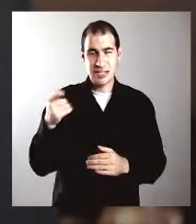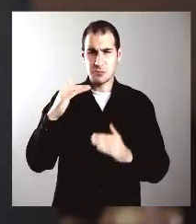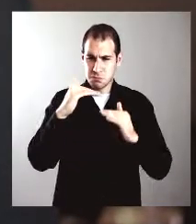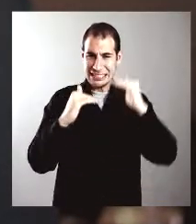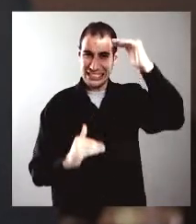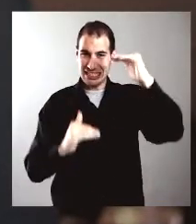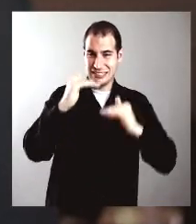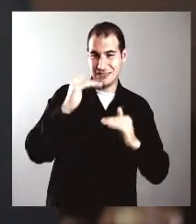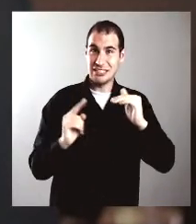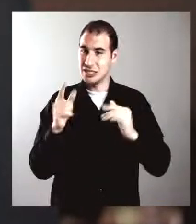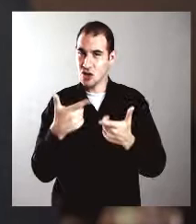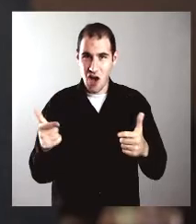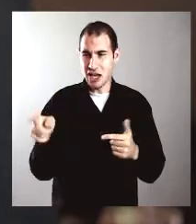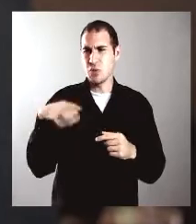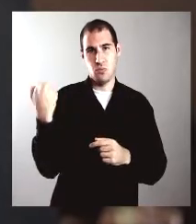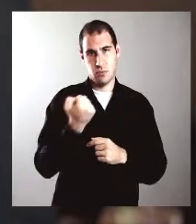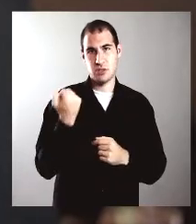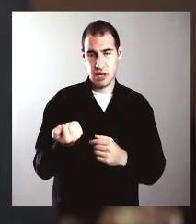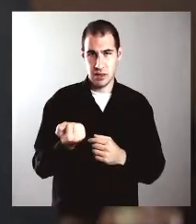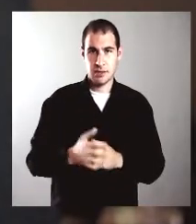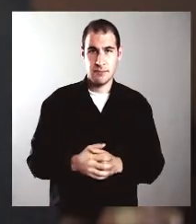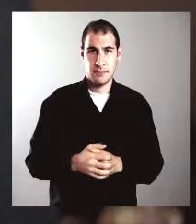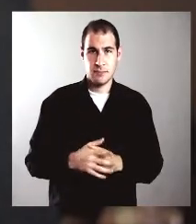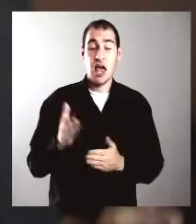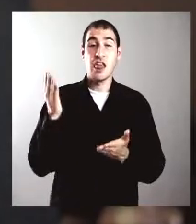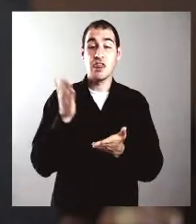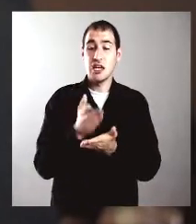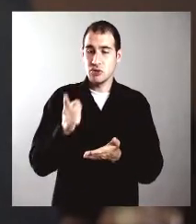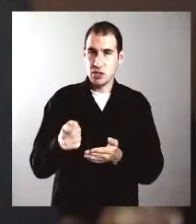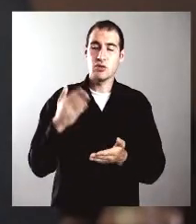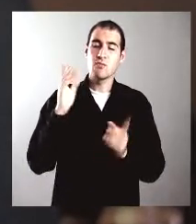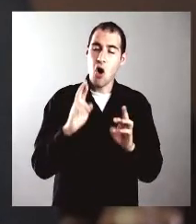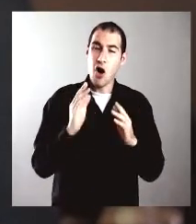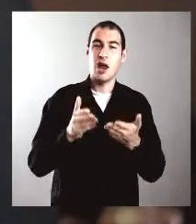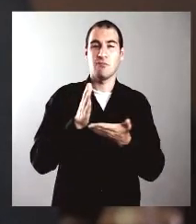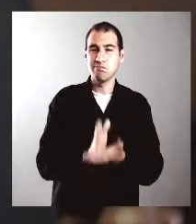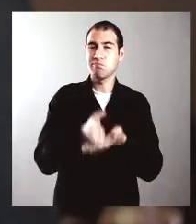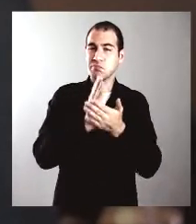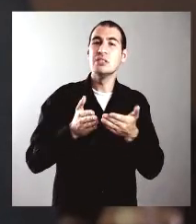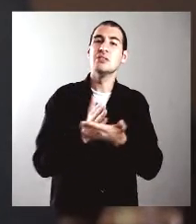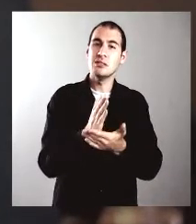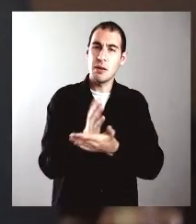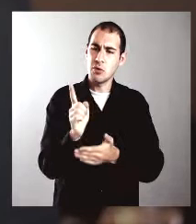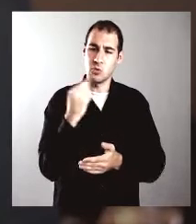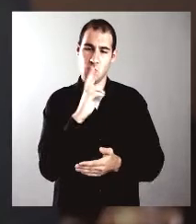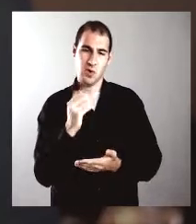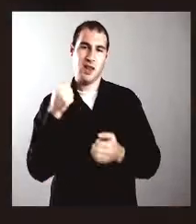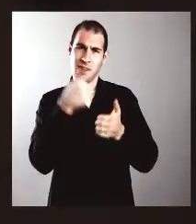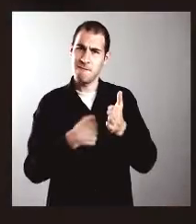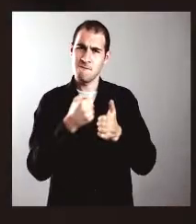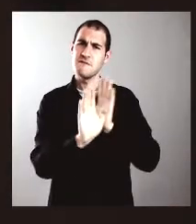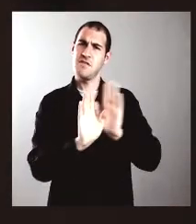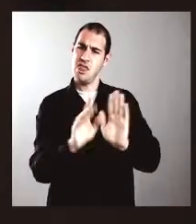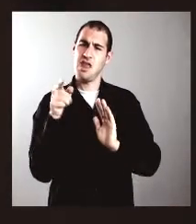diferencias de género de ningún tipo, así que esos derechos me parece que hay que seguir manteniéndolos. Nosotros como género tenemos que seguir